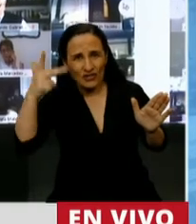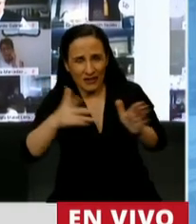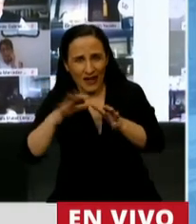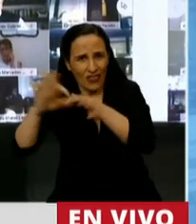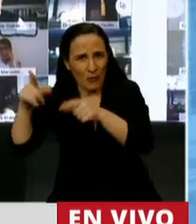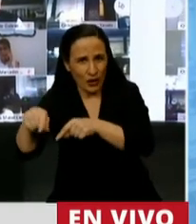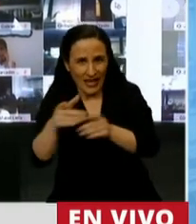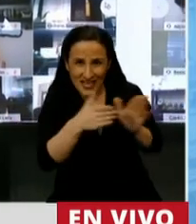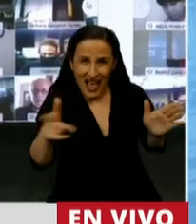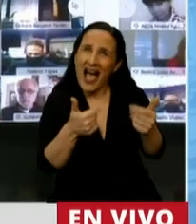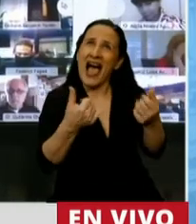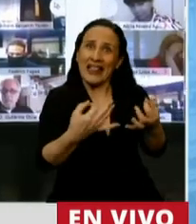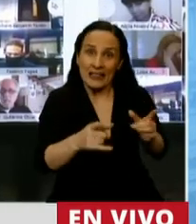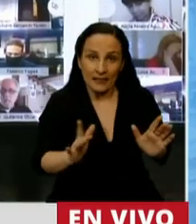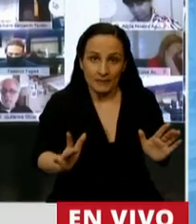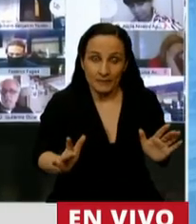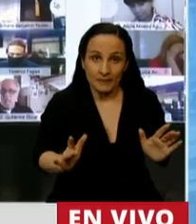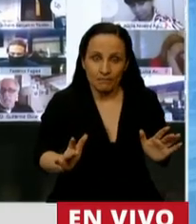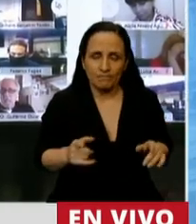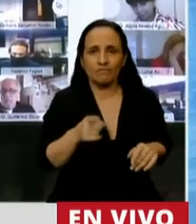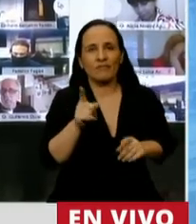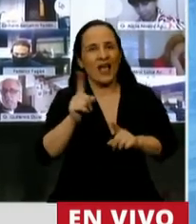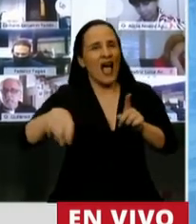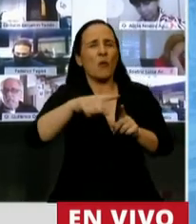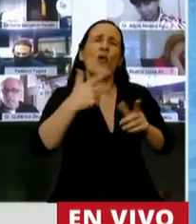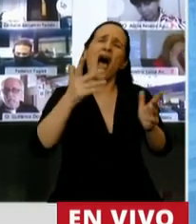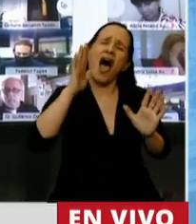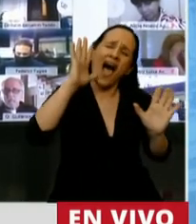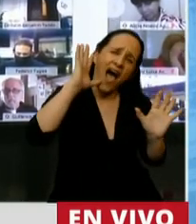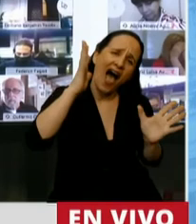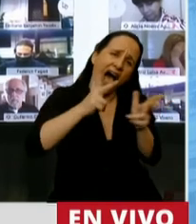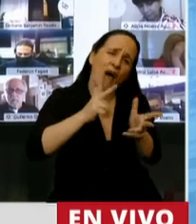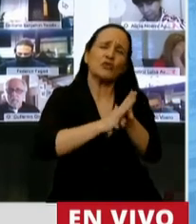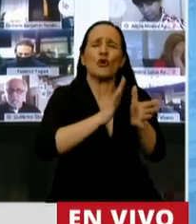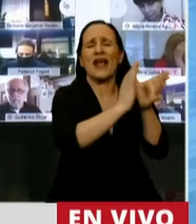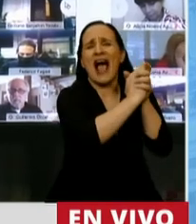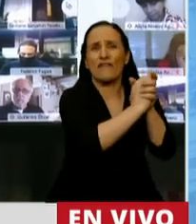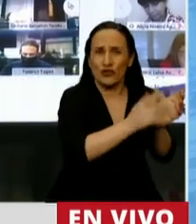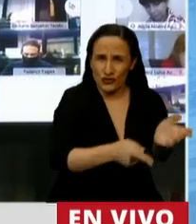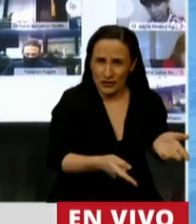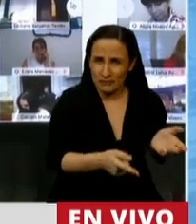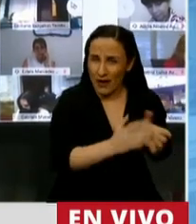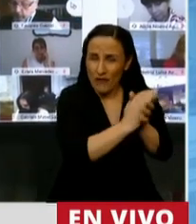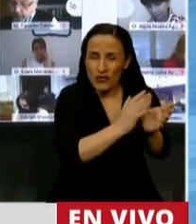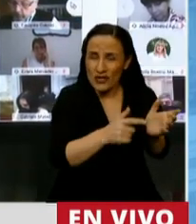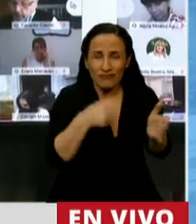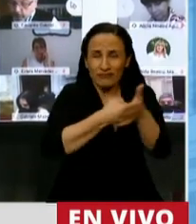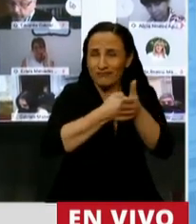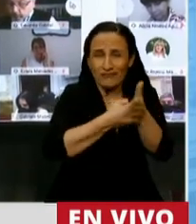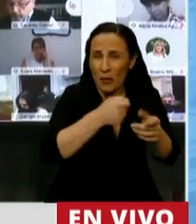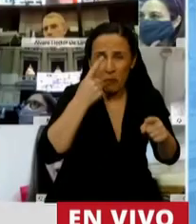Si van a recordarlo a Alfonsín, recuerden que Alfonsín dejó casi su vida por defender este sistema.